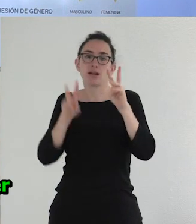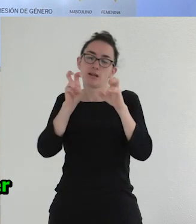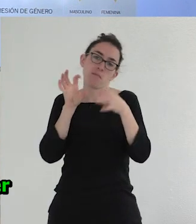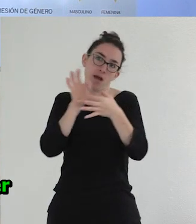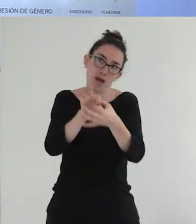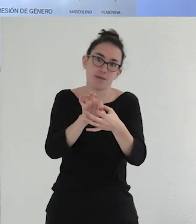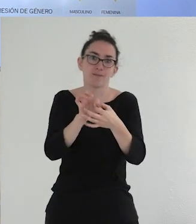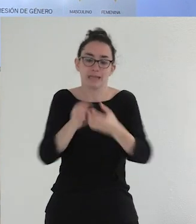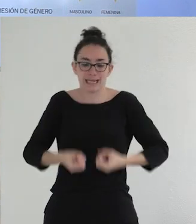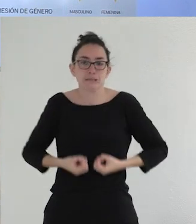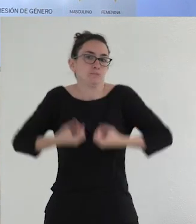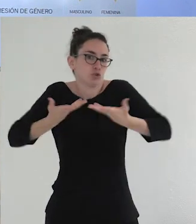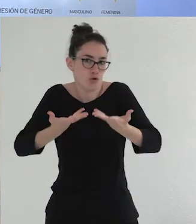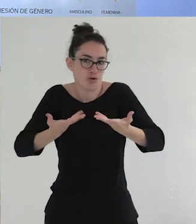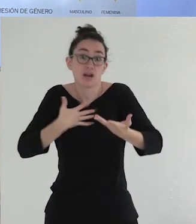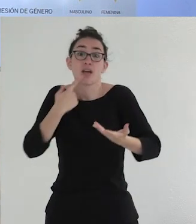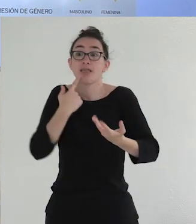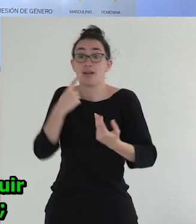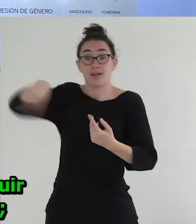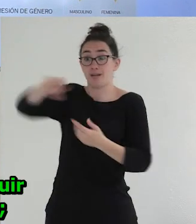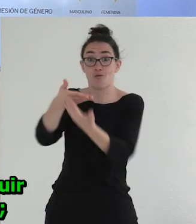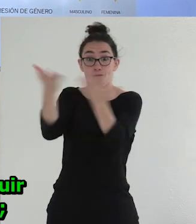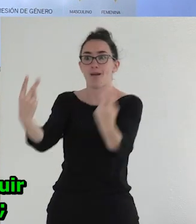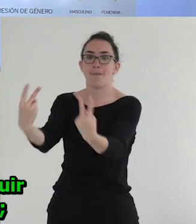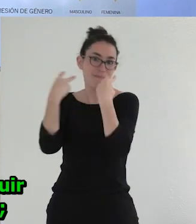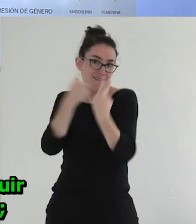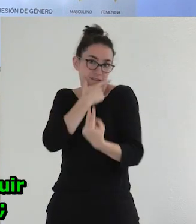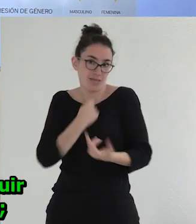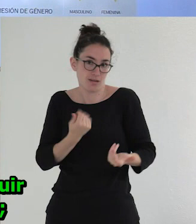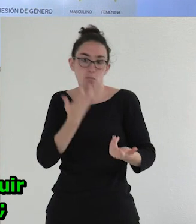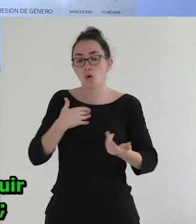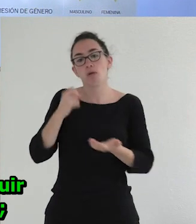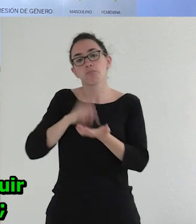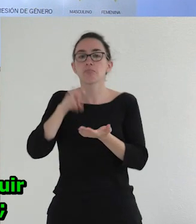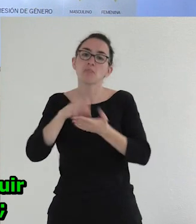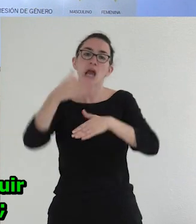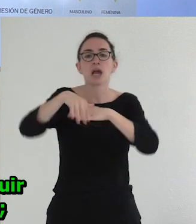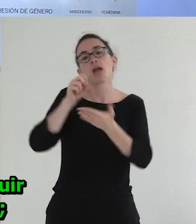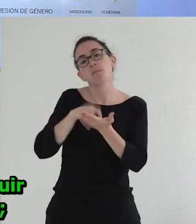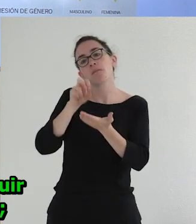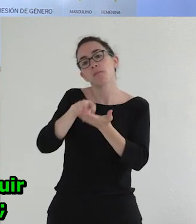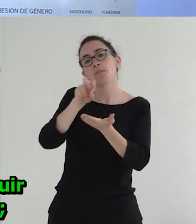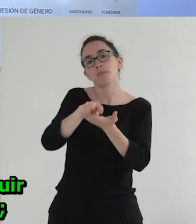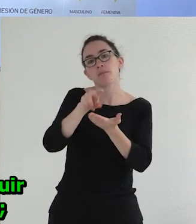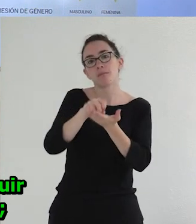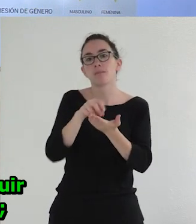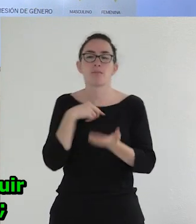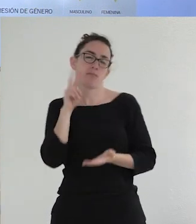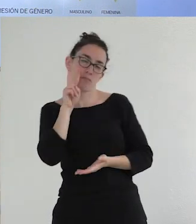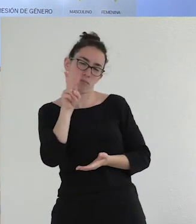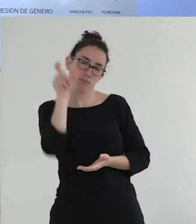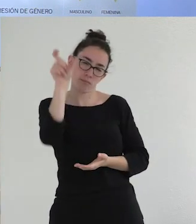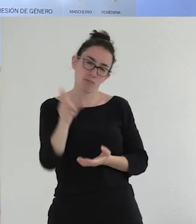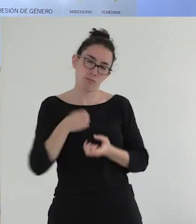con cómo uno se expresa, y por lo tanto que son visibles externamente. Que uno cuando va por la calle puede intuir la expresión de género de